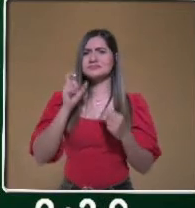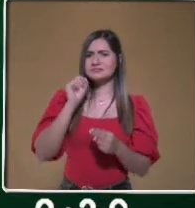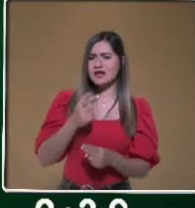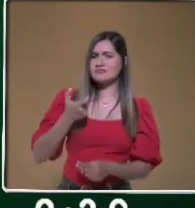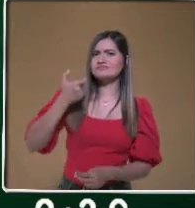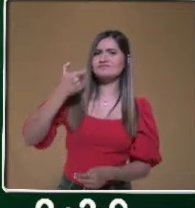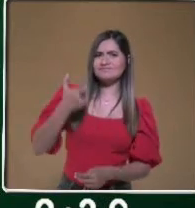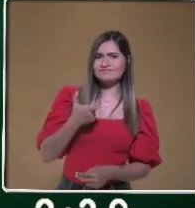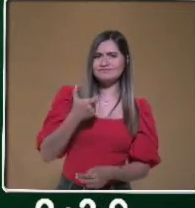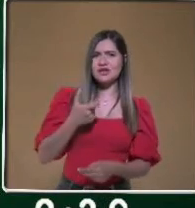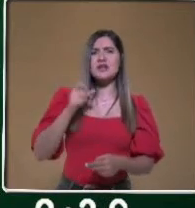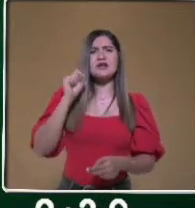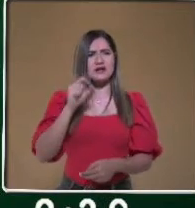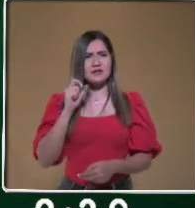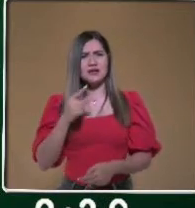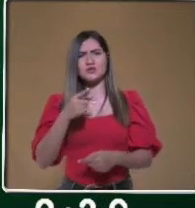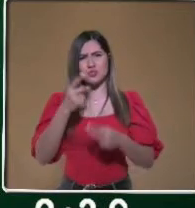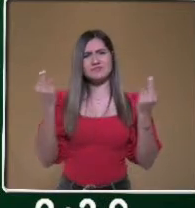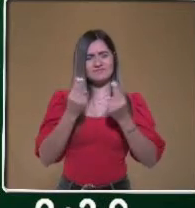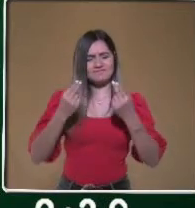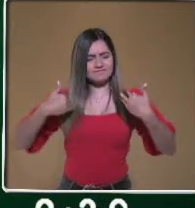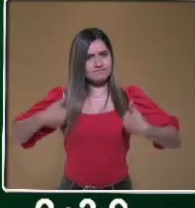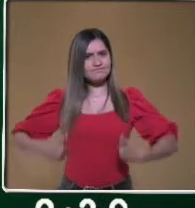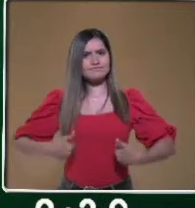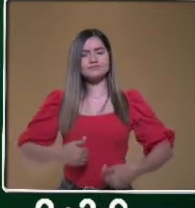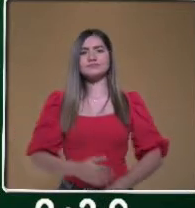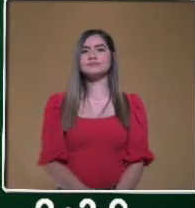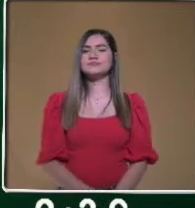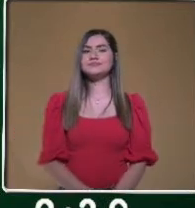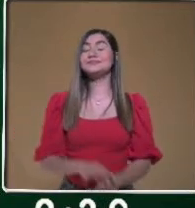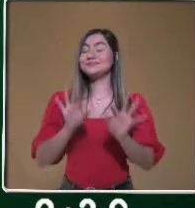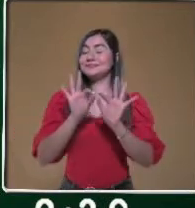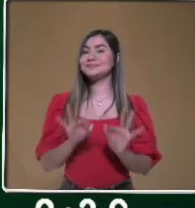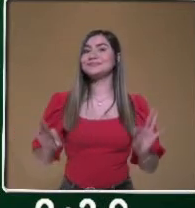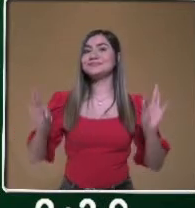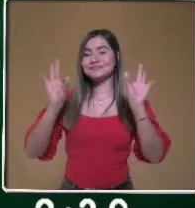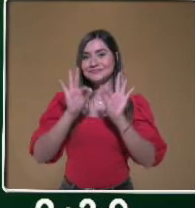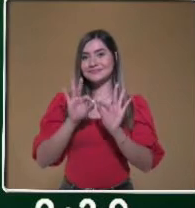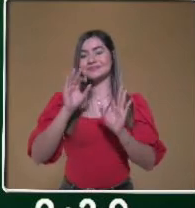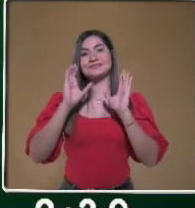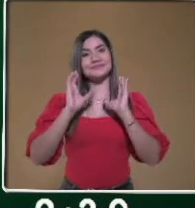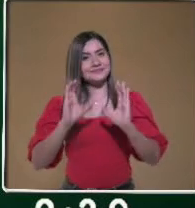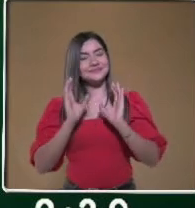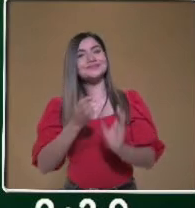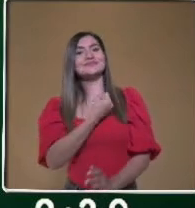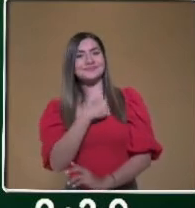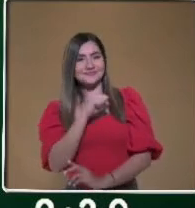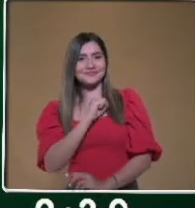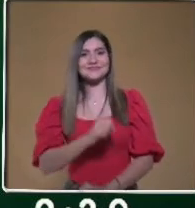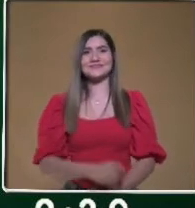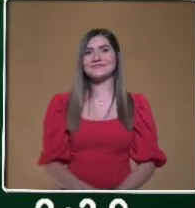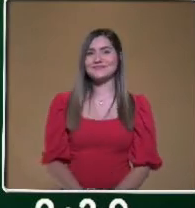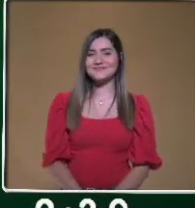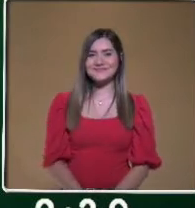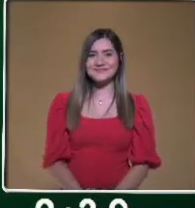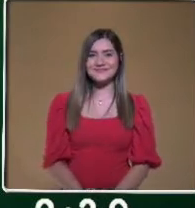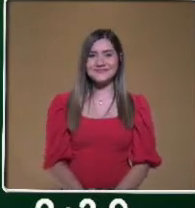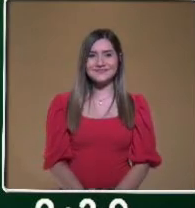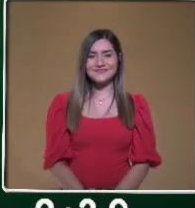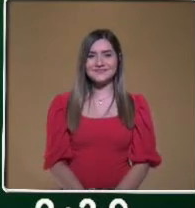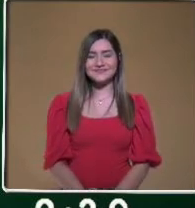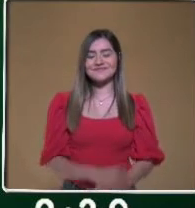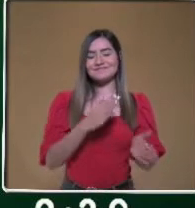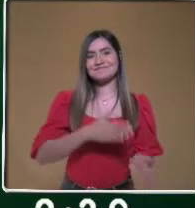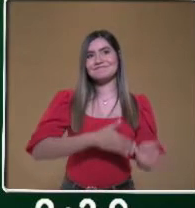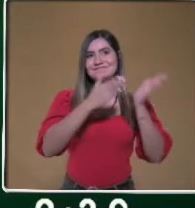a lo que tu cuerpo necesita. O importantísimo es que cuides tu salud. La